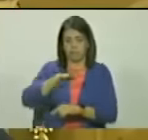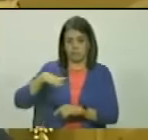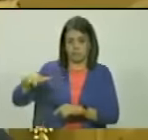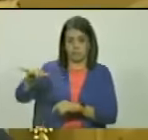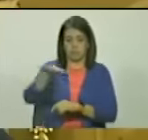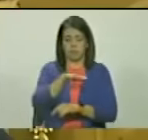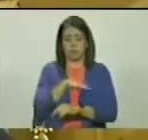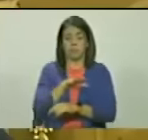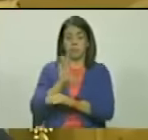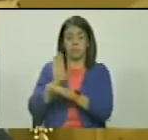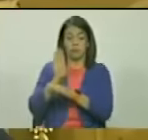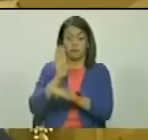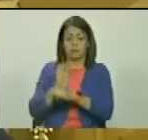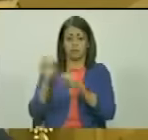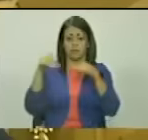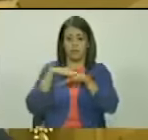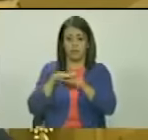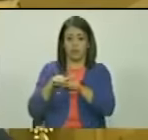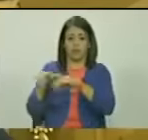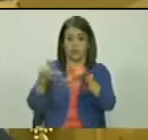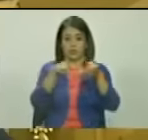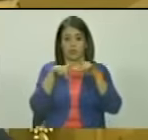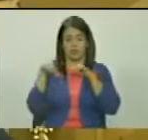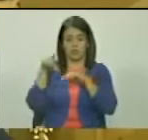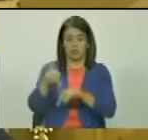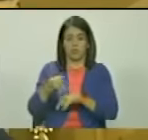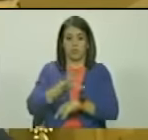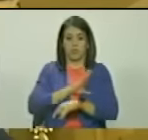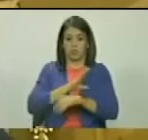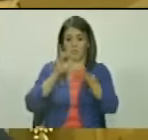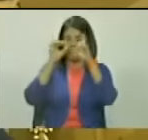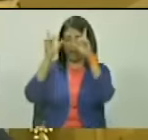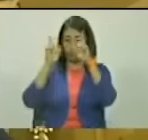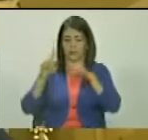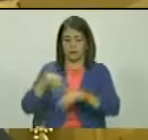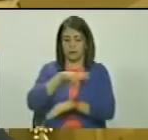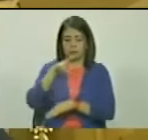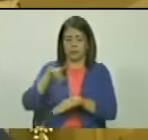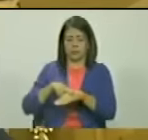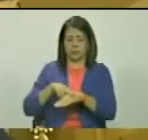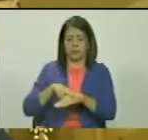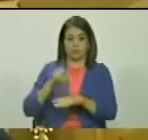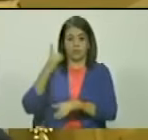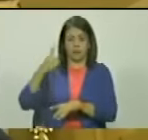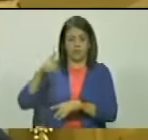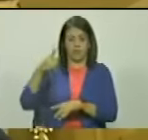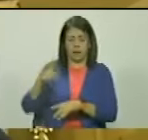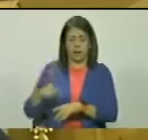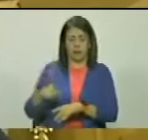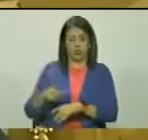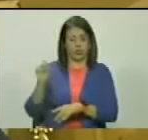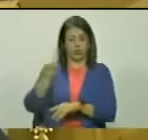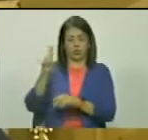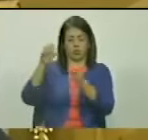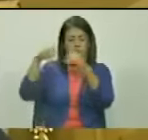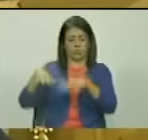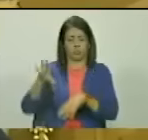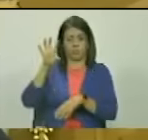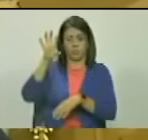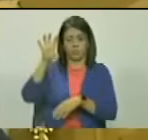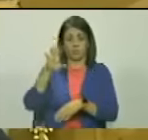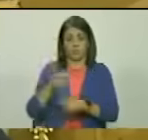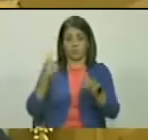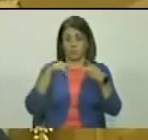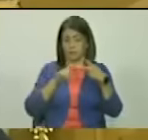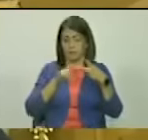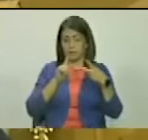la inmunidad la integridad territorial y la autodeterminación nacional como derechos irrenunciables de la nación